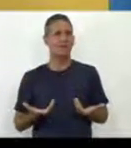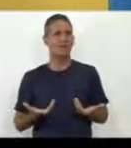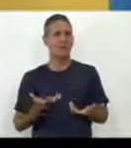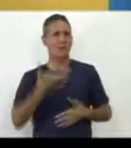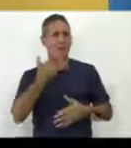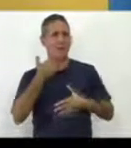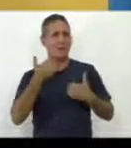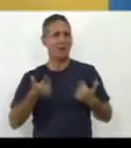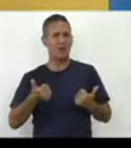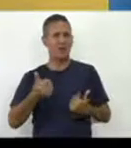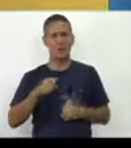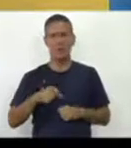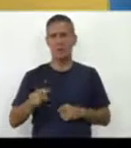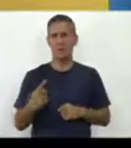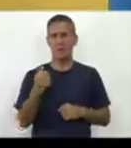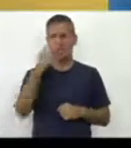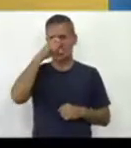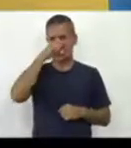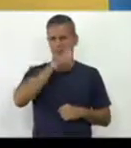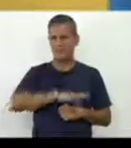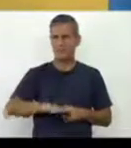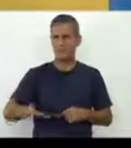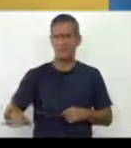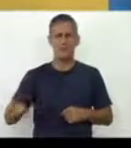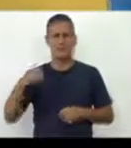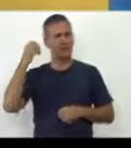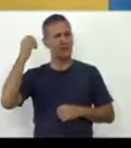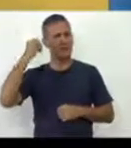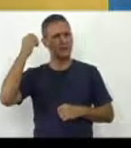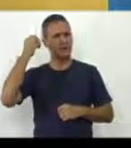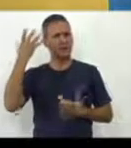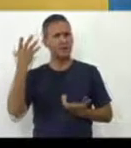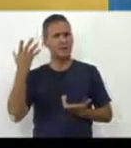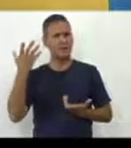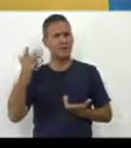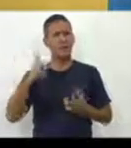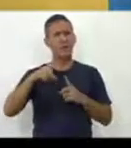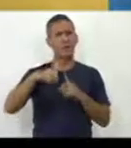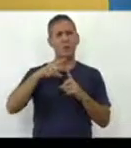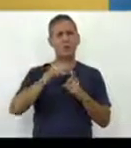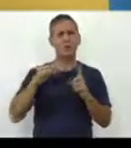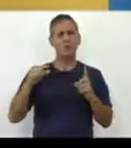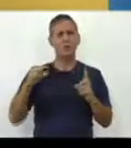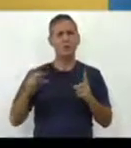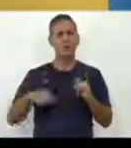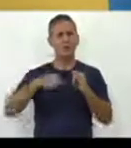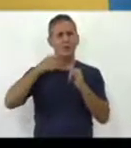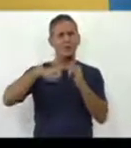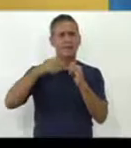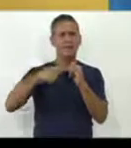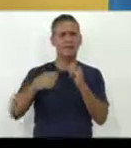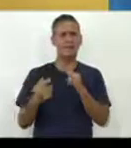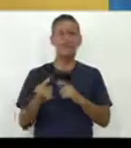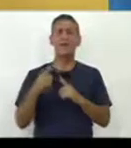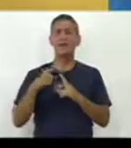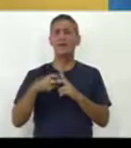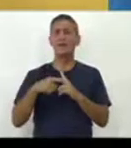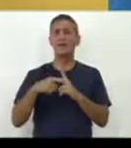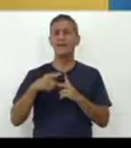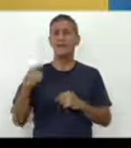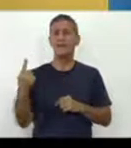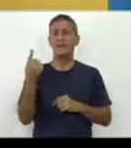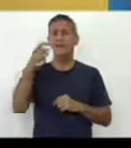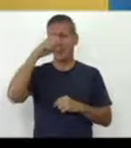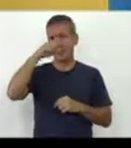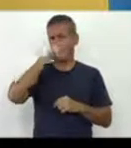queremos invitarlos a reflexionar sobre el tema de los audiovisuales y la primera infancia. Por